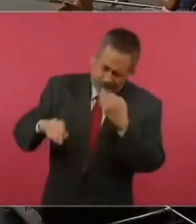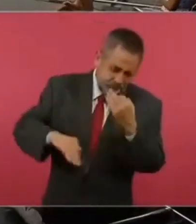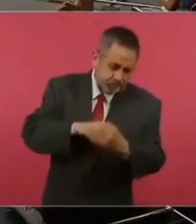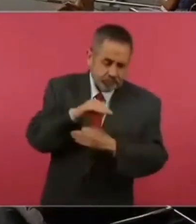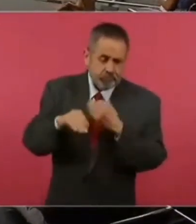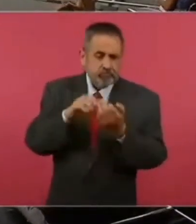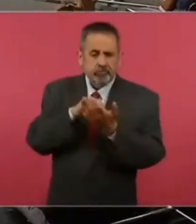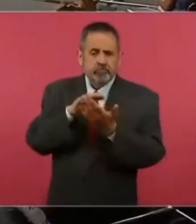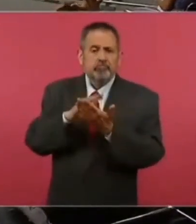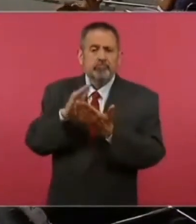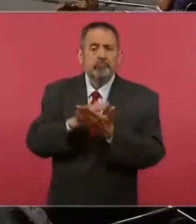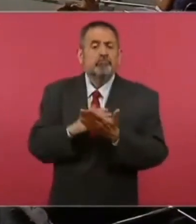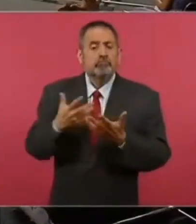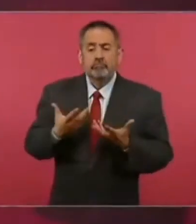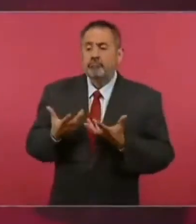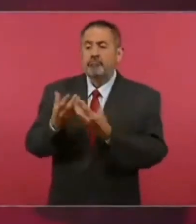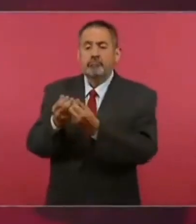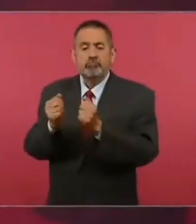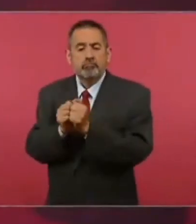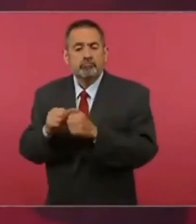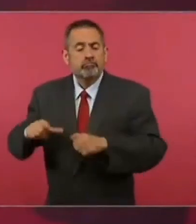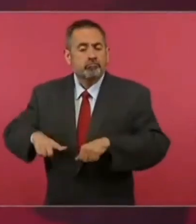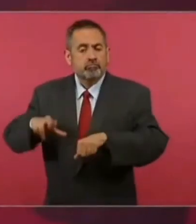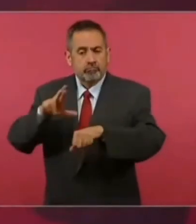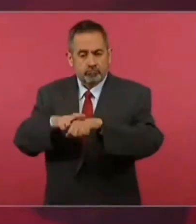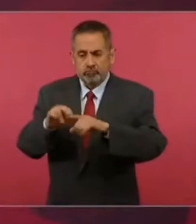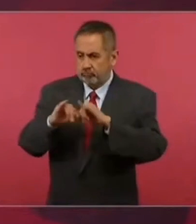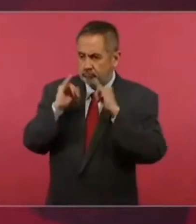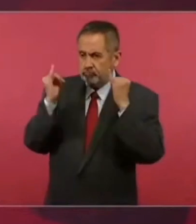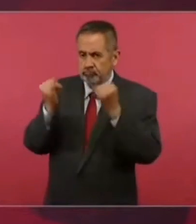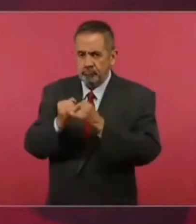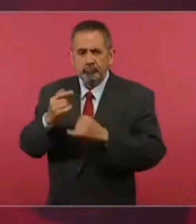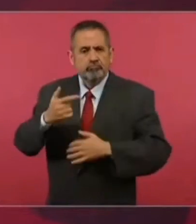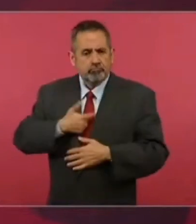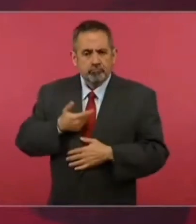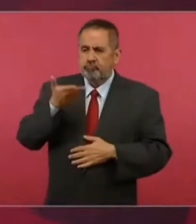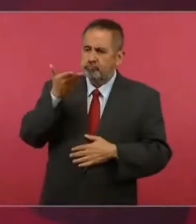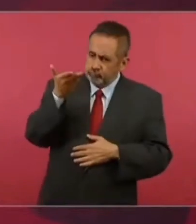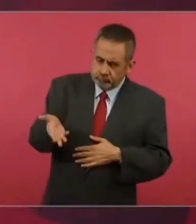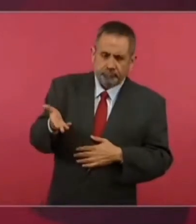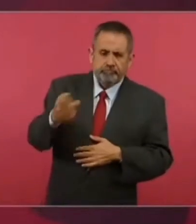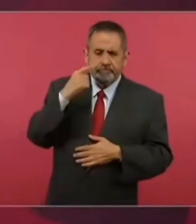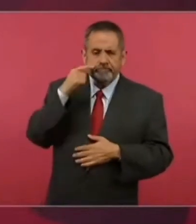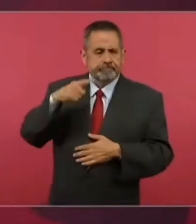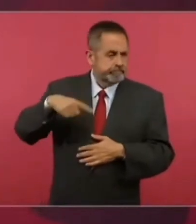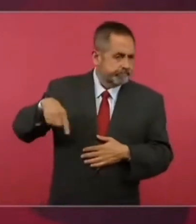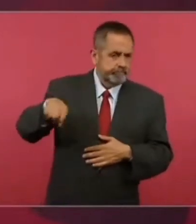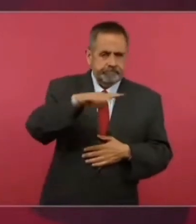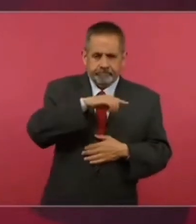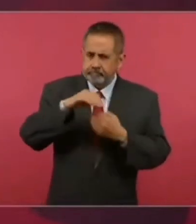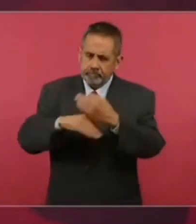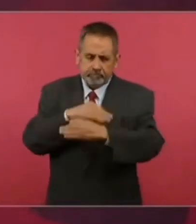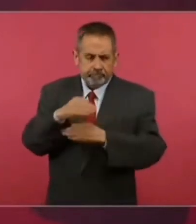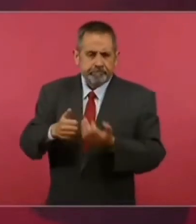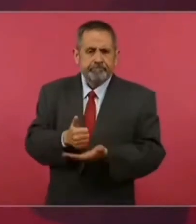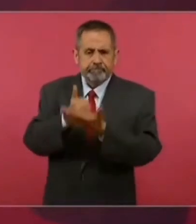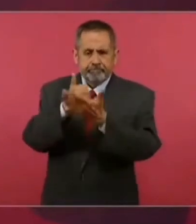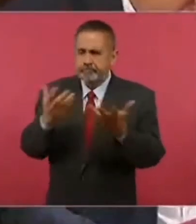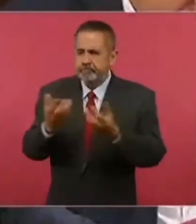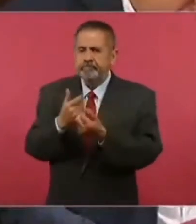me reuní con los gobernadores y les pedí que todos ayudáramos